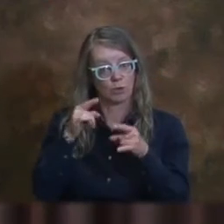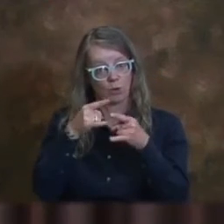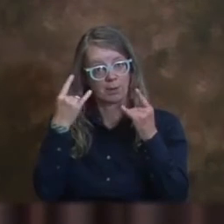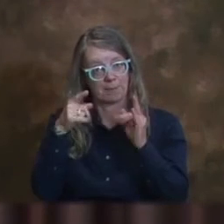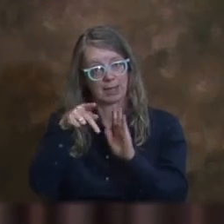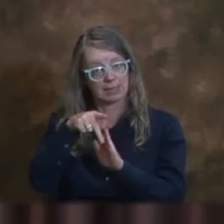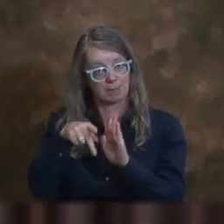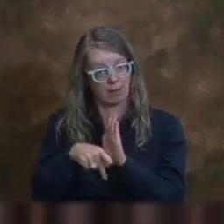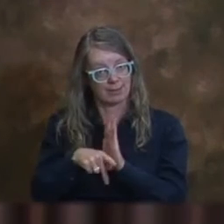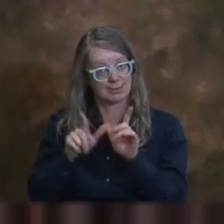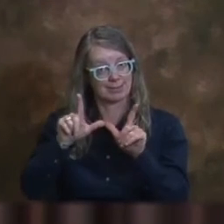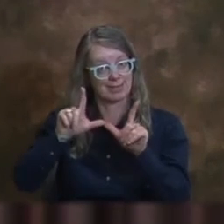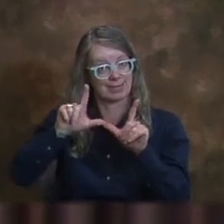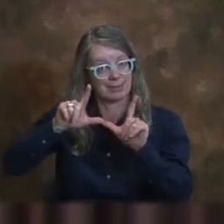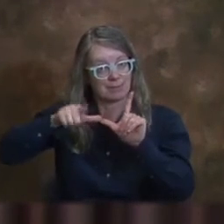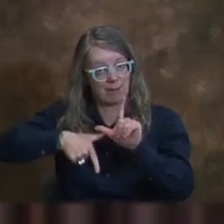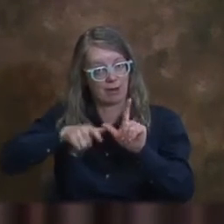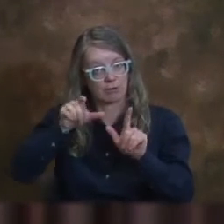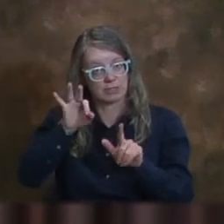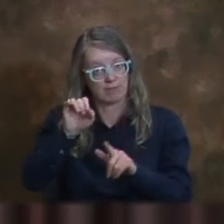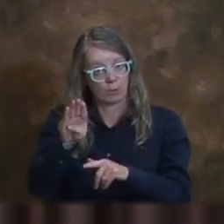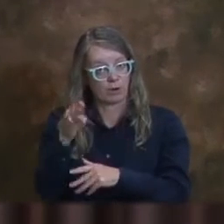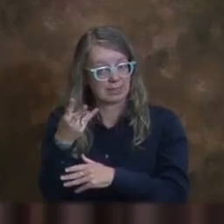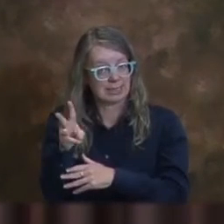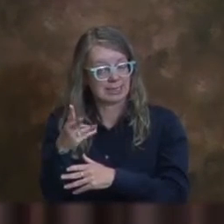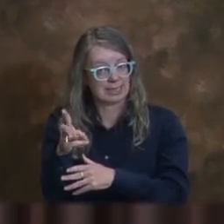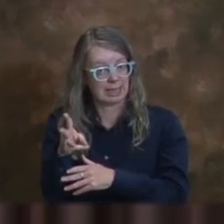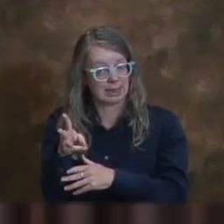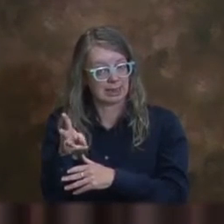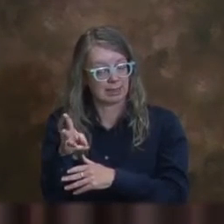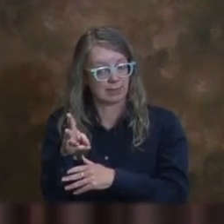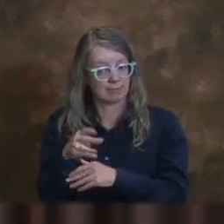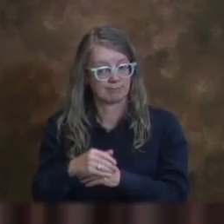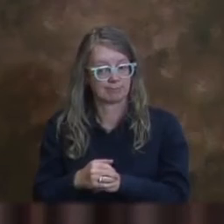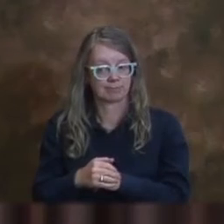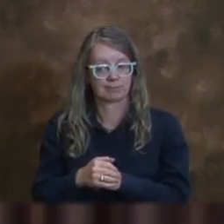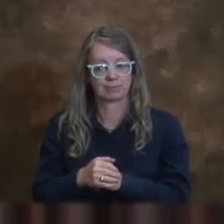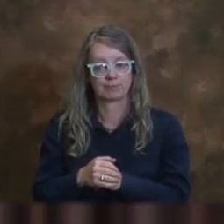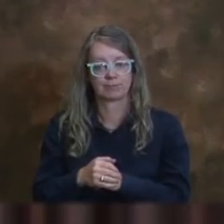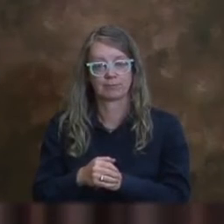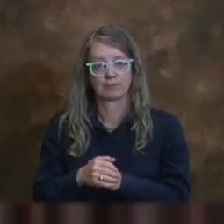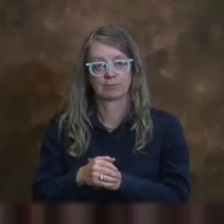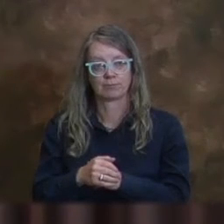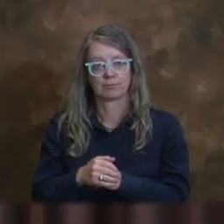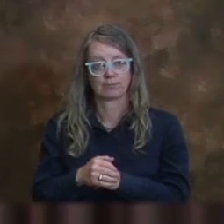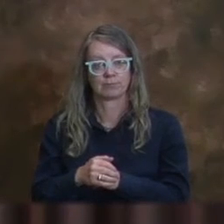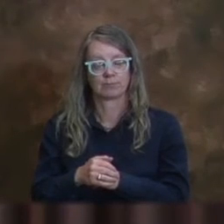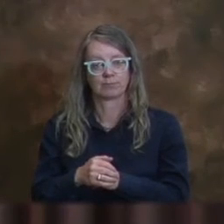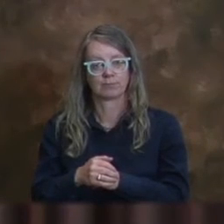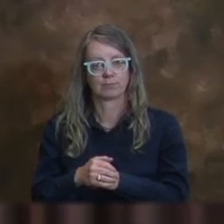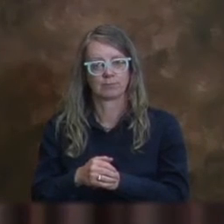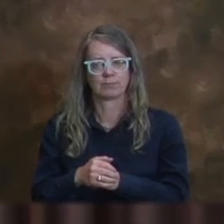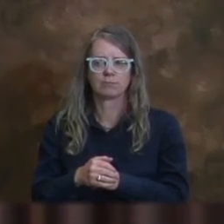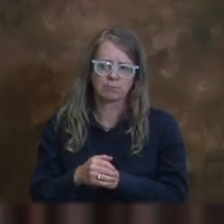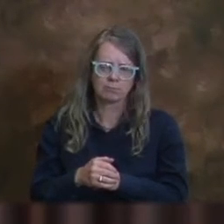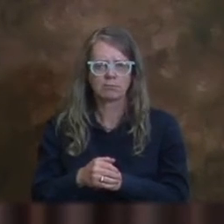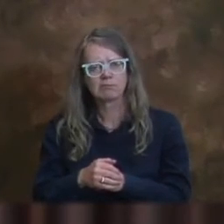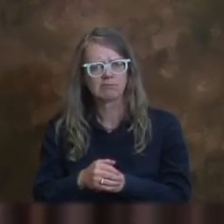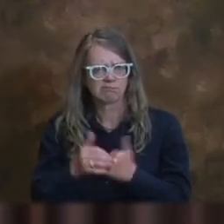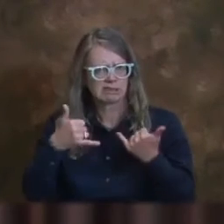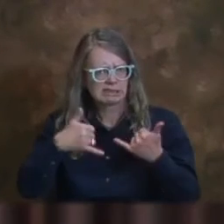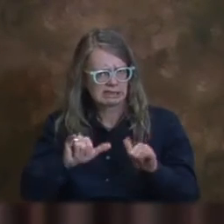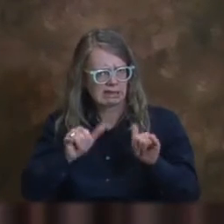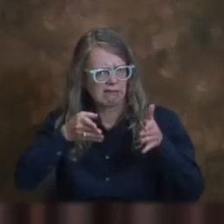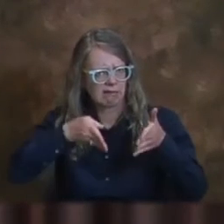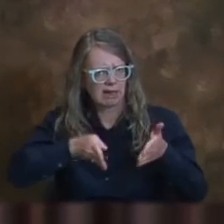adentro caduca el 16 de febrero. Eso todavía permite